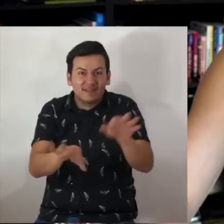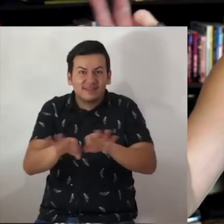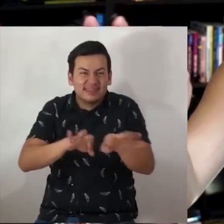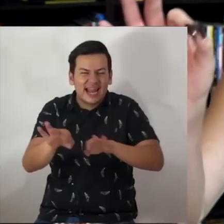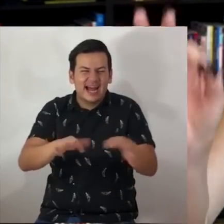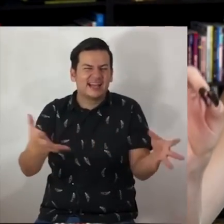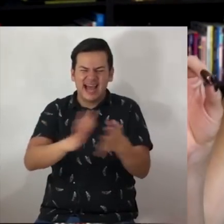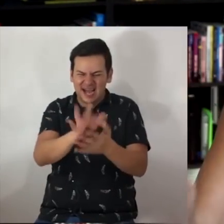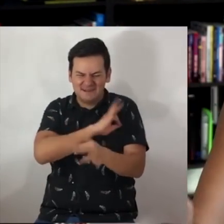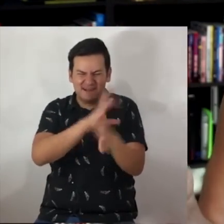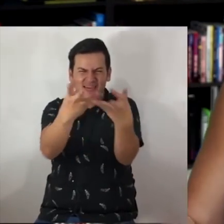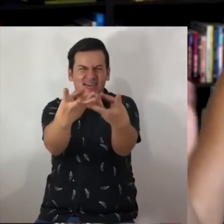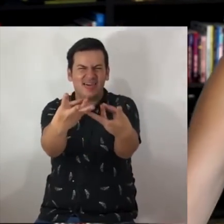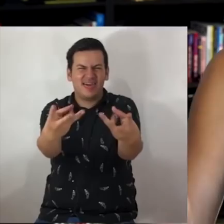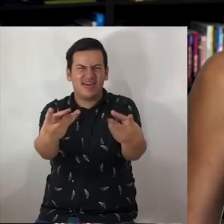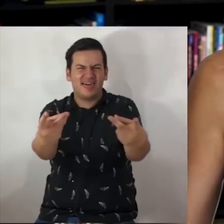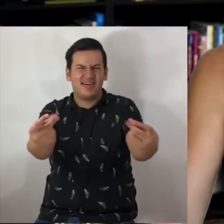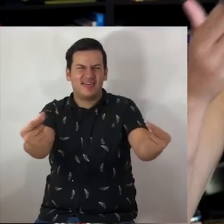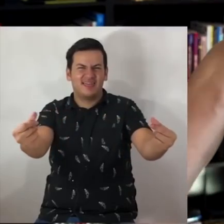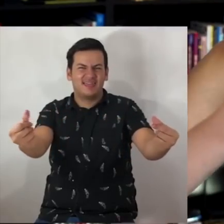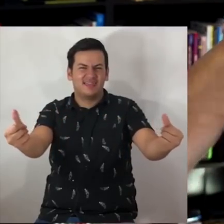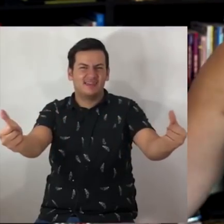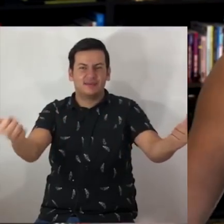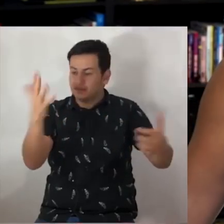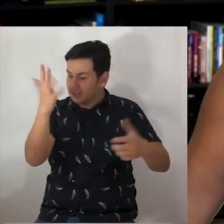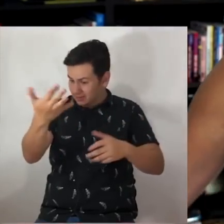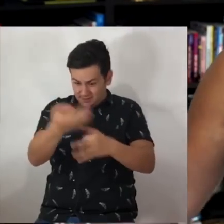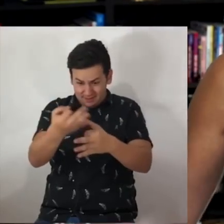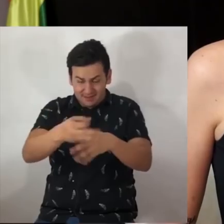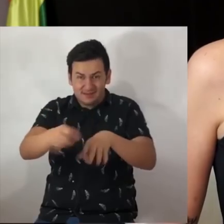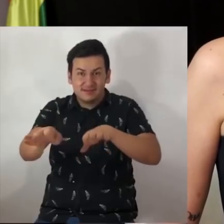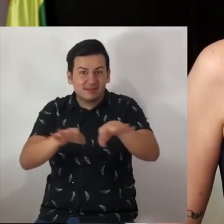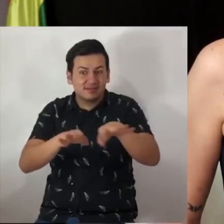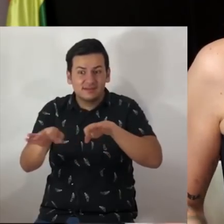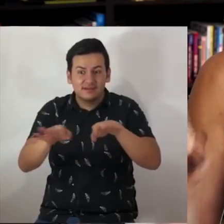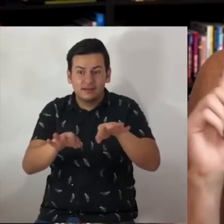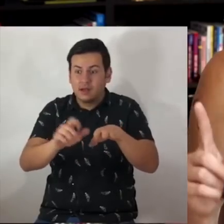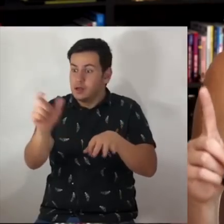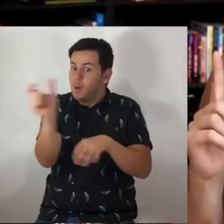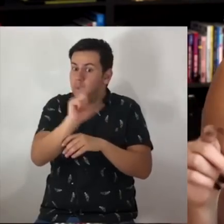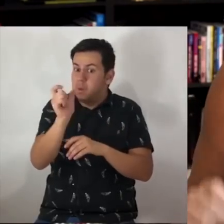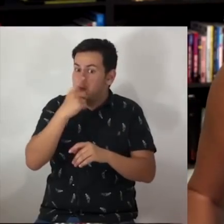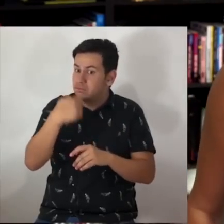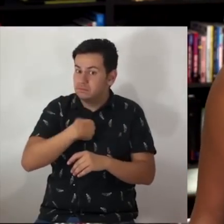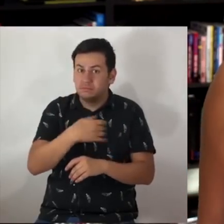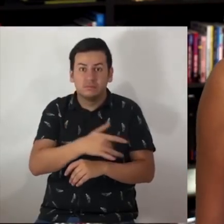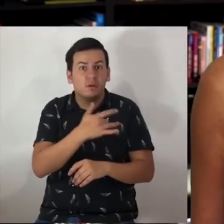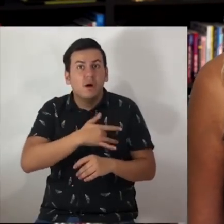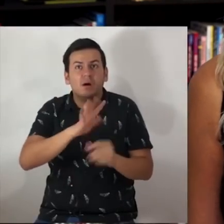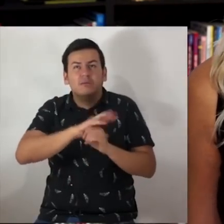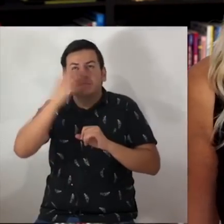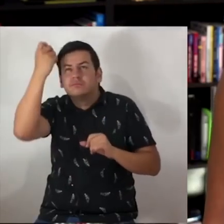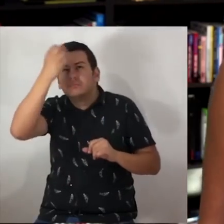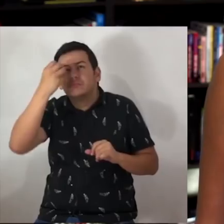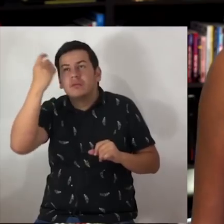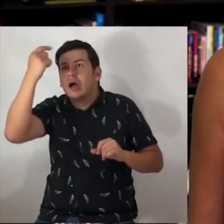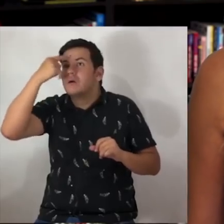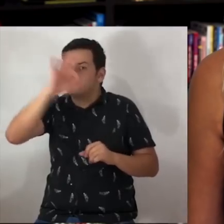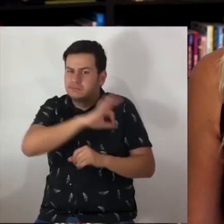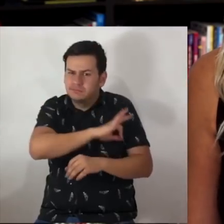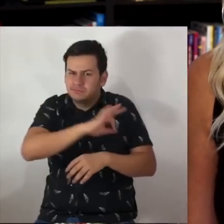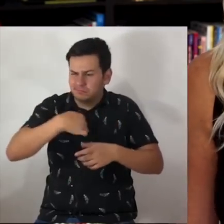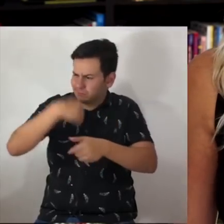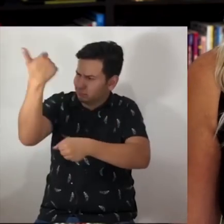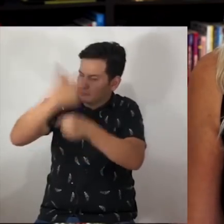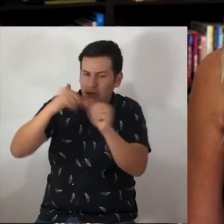solucionado. Es más, si quieren, pueden ni siquiera tener trabajo ahorita. Piensen en esto. Cuando más hemos tenido tiempo para reflexionar de cosas como para poder